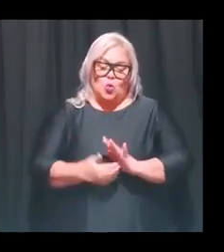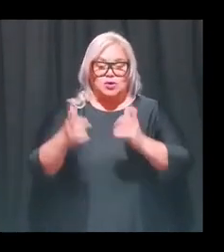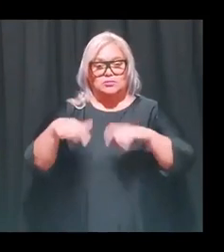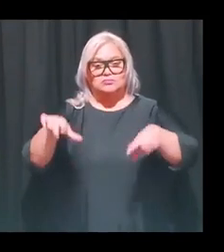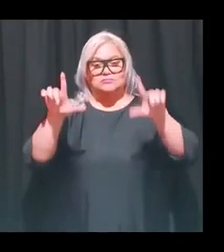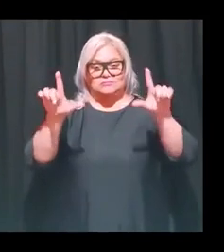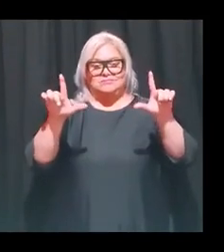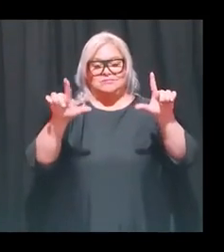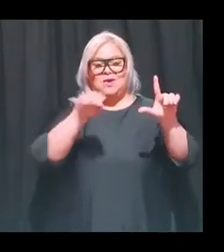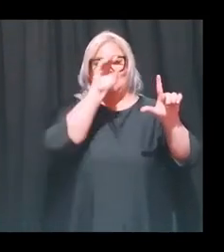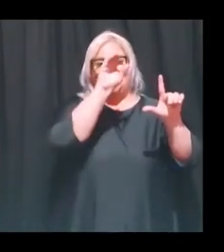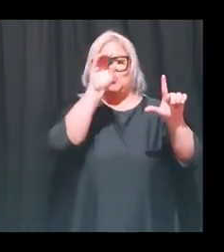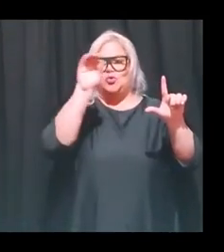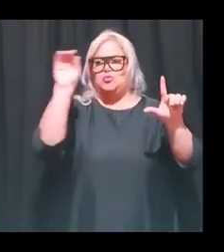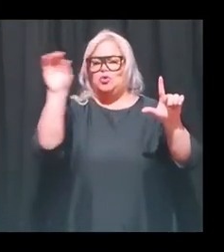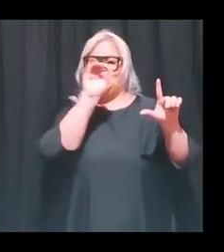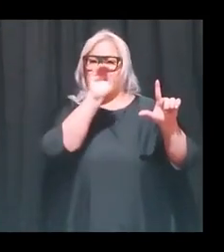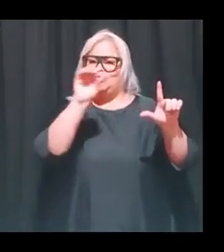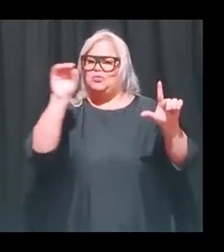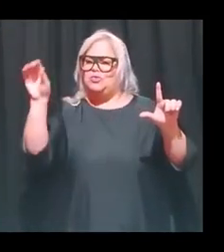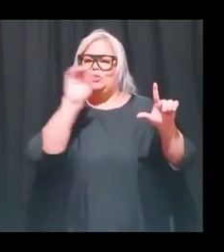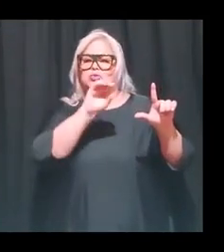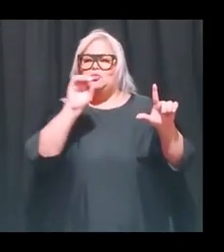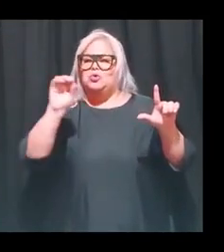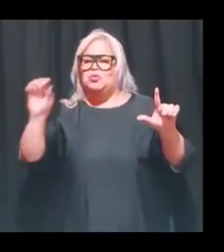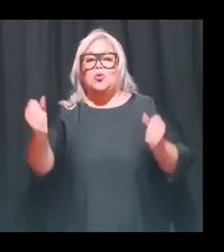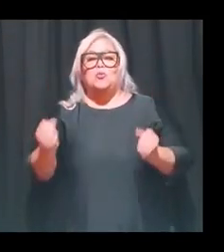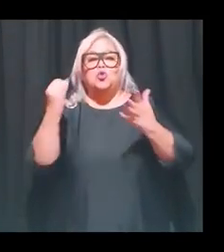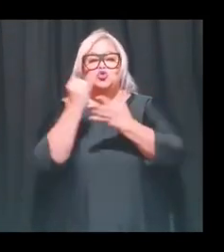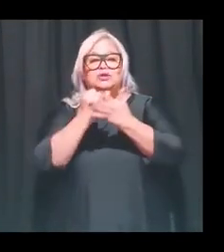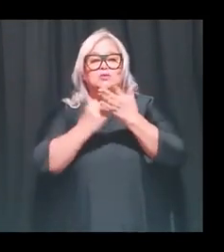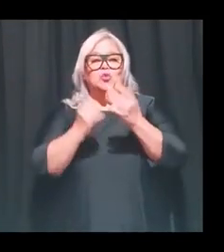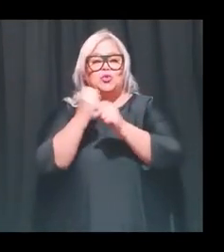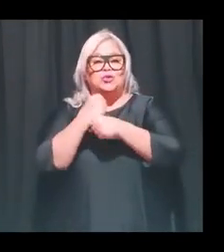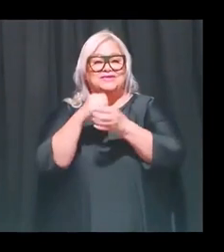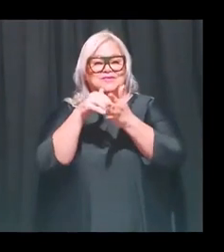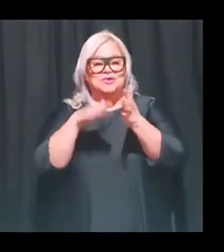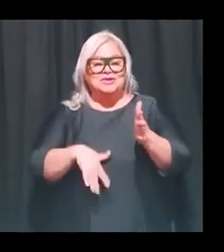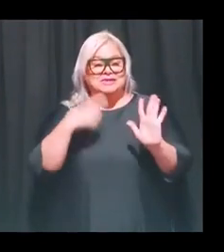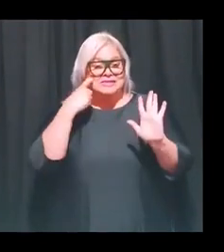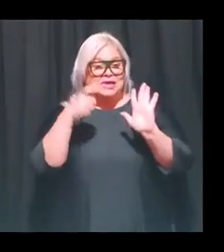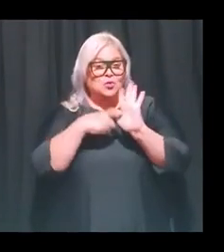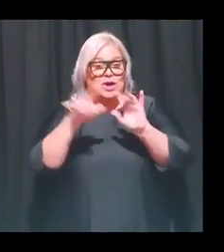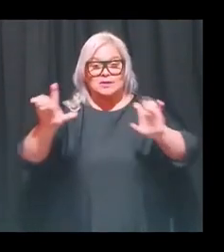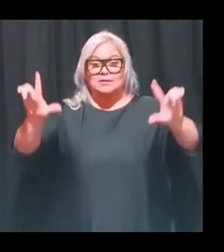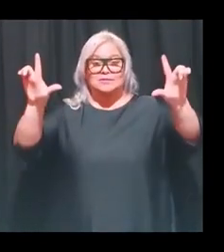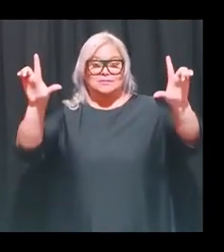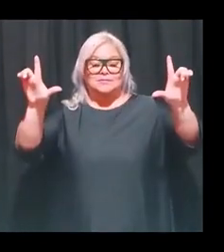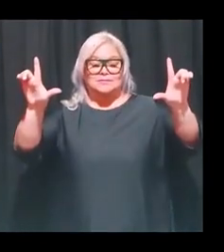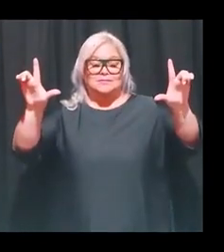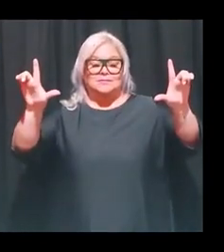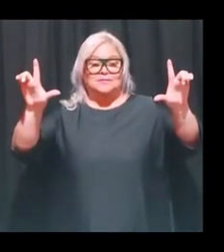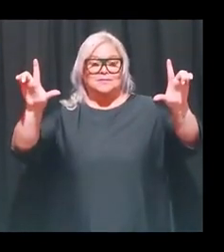muchos dibujos hechos por estudiantes o alumnos. Como pueden ver, en